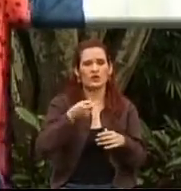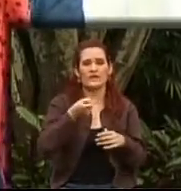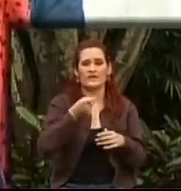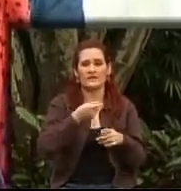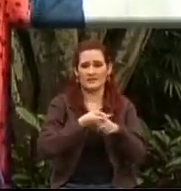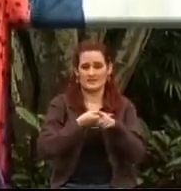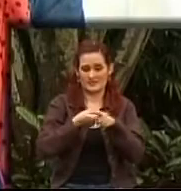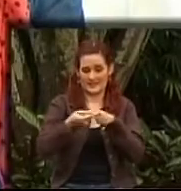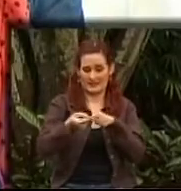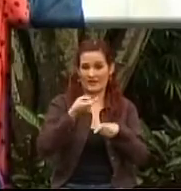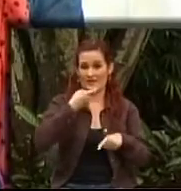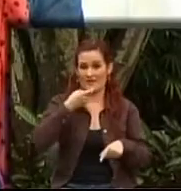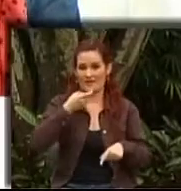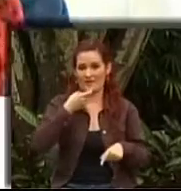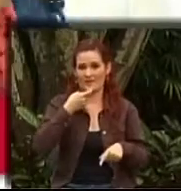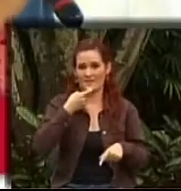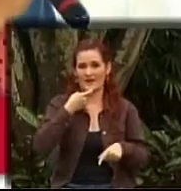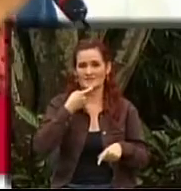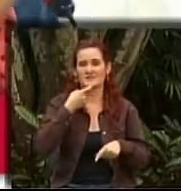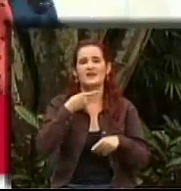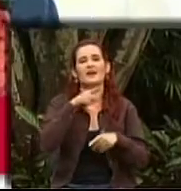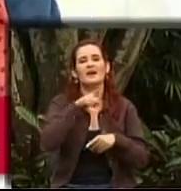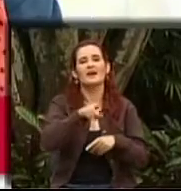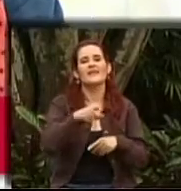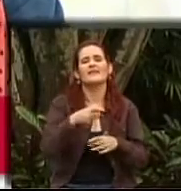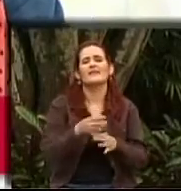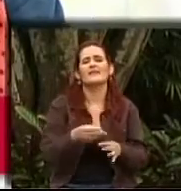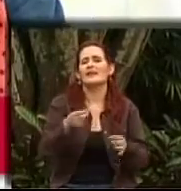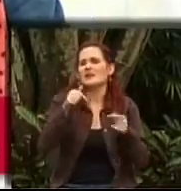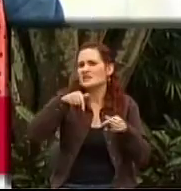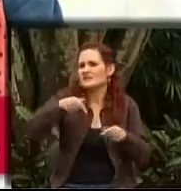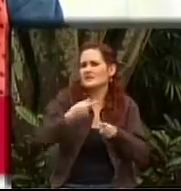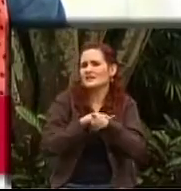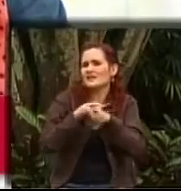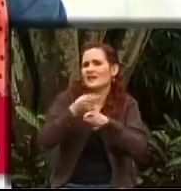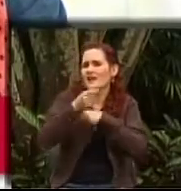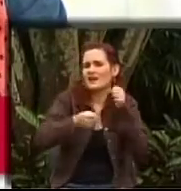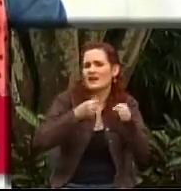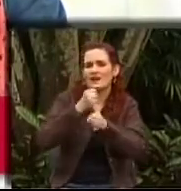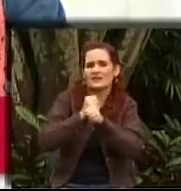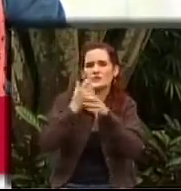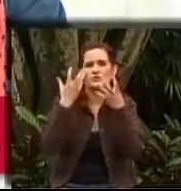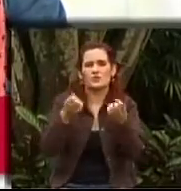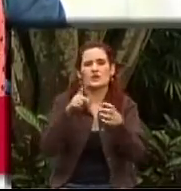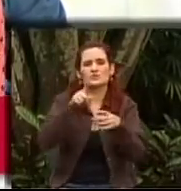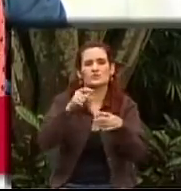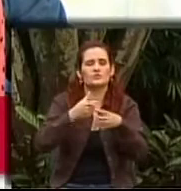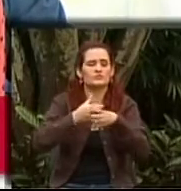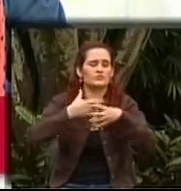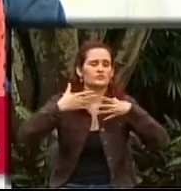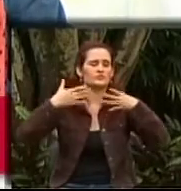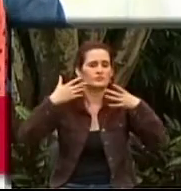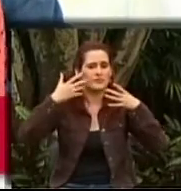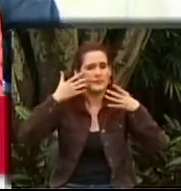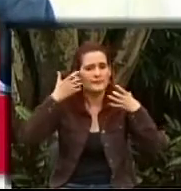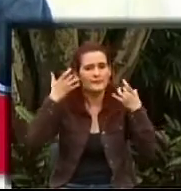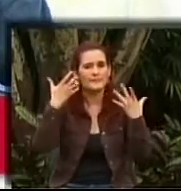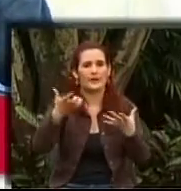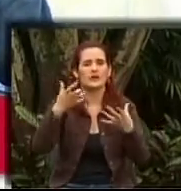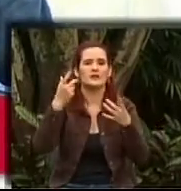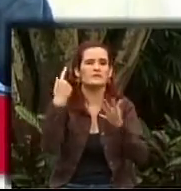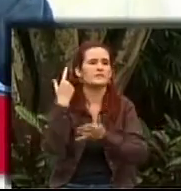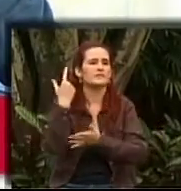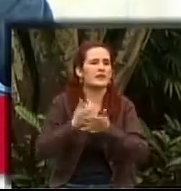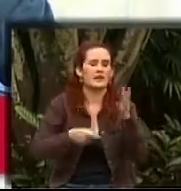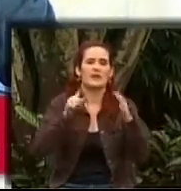Capaz, donde este año pretendemos hacer un énfasis grandísimo en todo el asunto de inclusión, pero inclusión a nivel